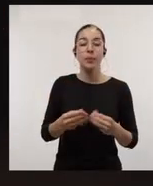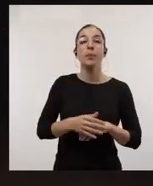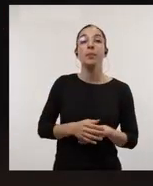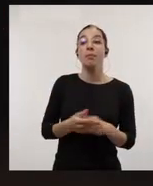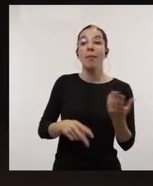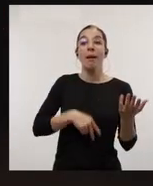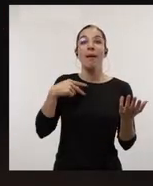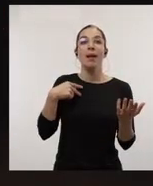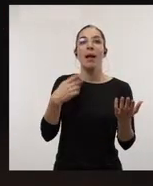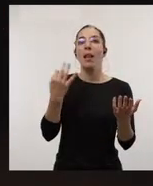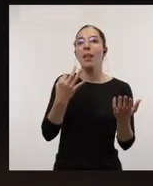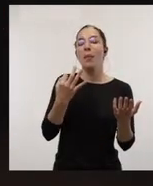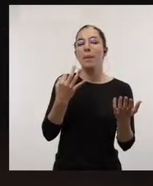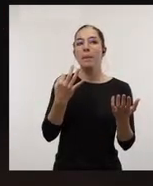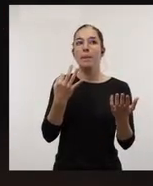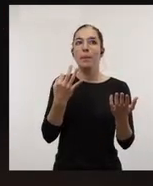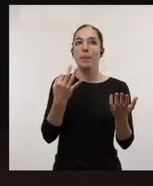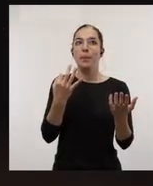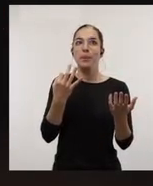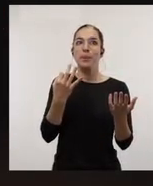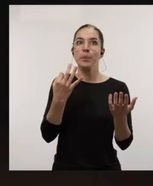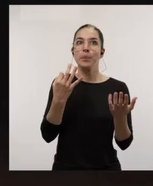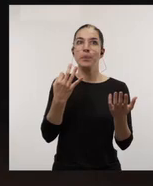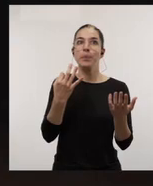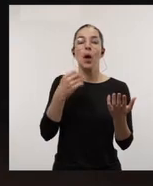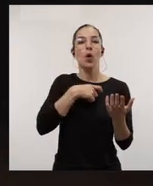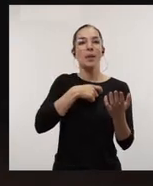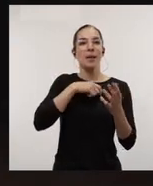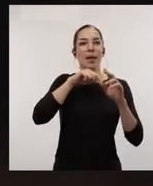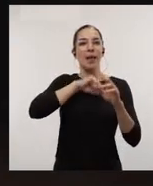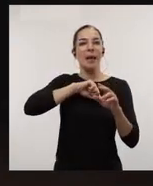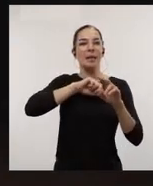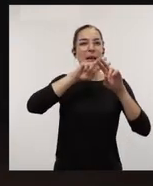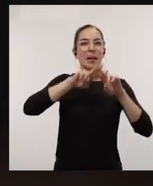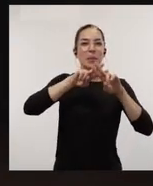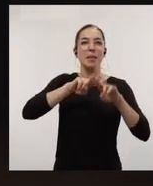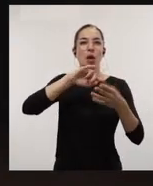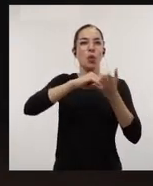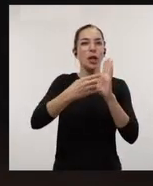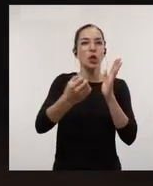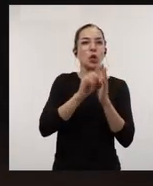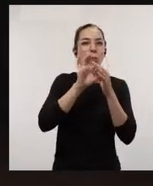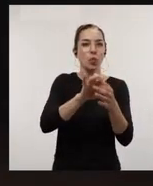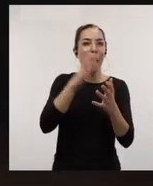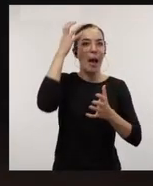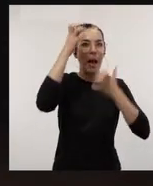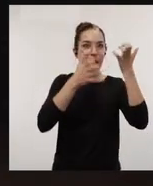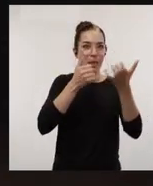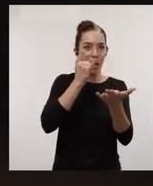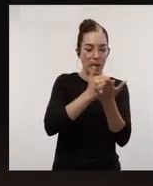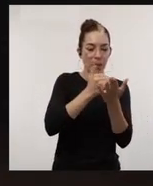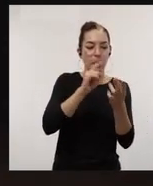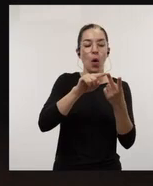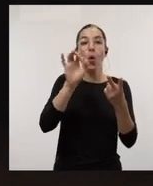propio comité. Y en general deben pasar por el comité de ética pues todos los proyectos que están relacionados con experimentación animal, con